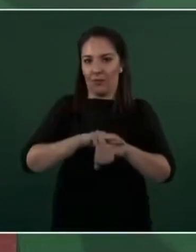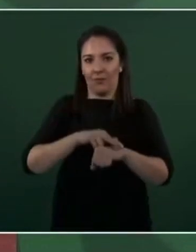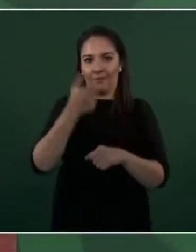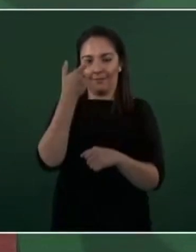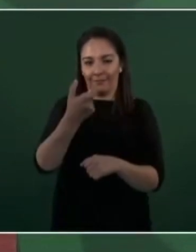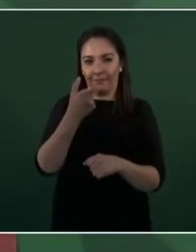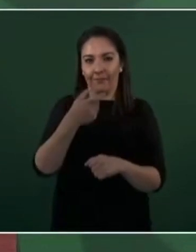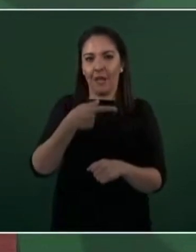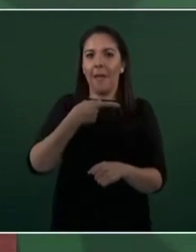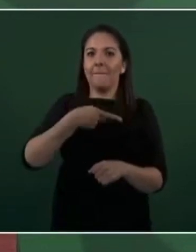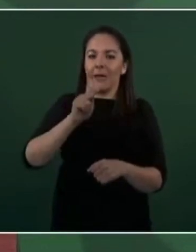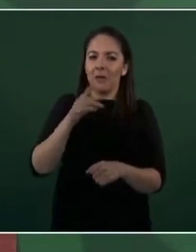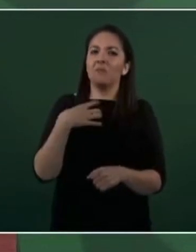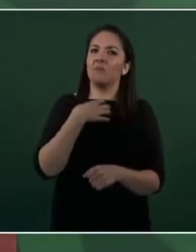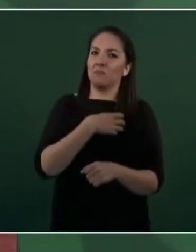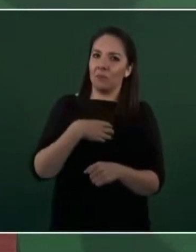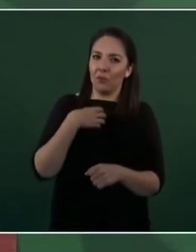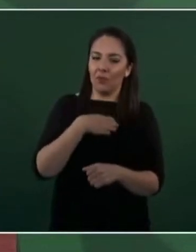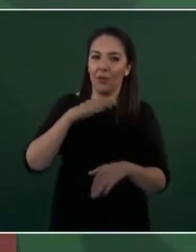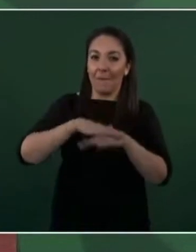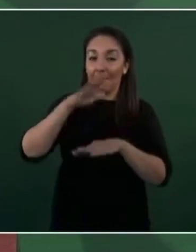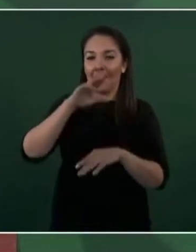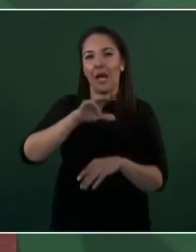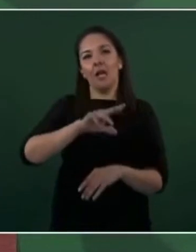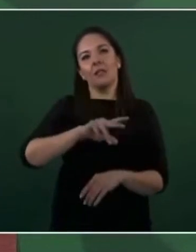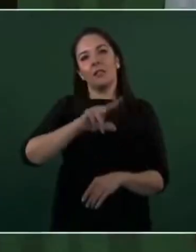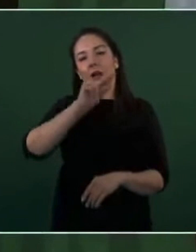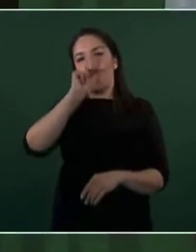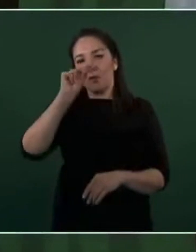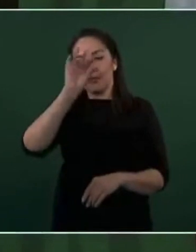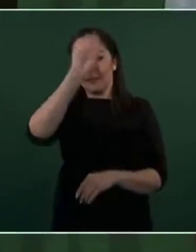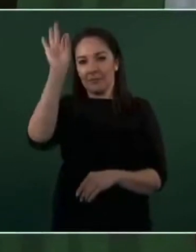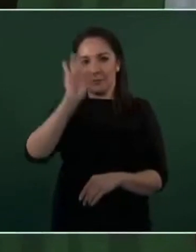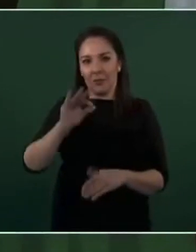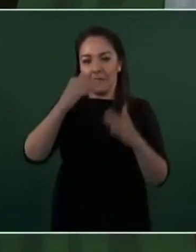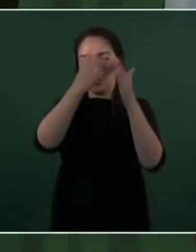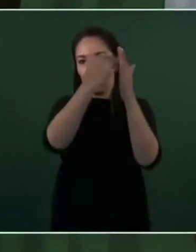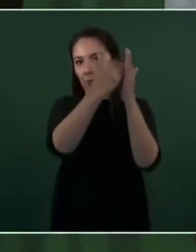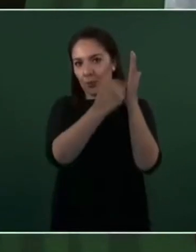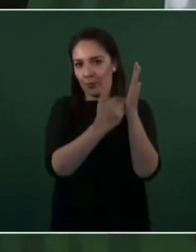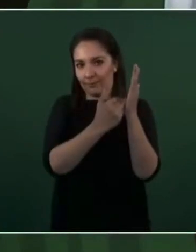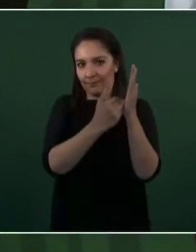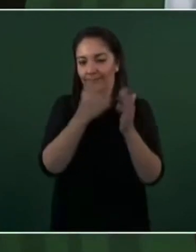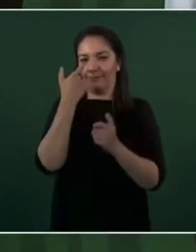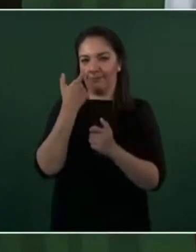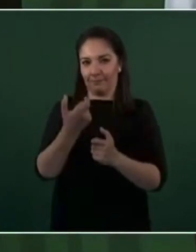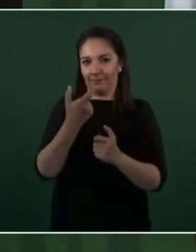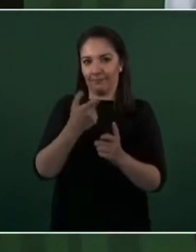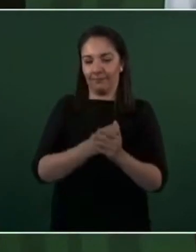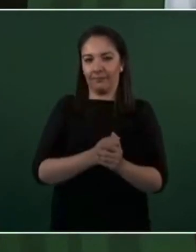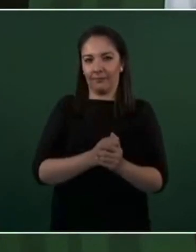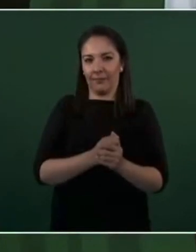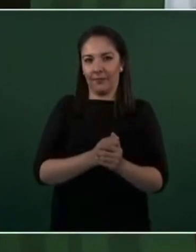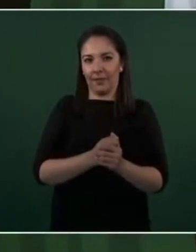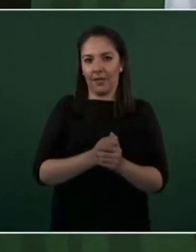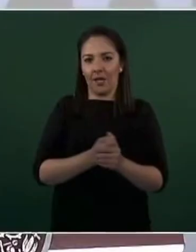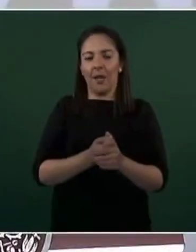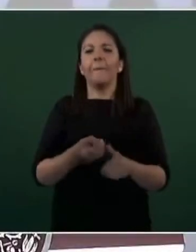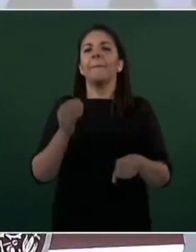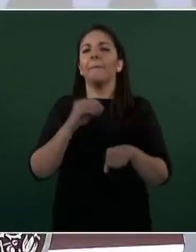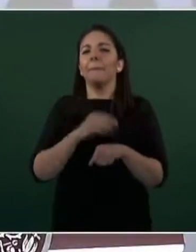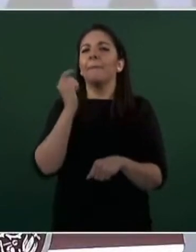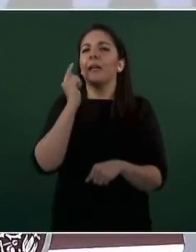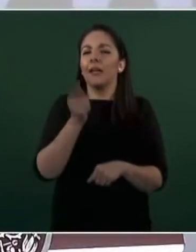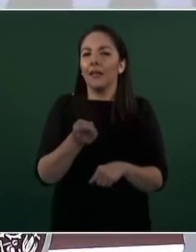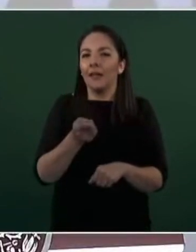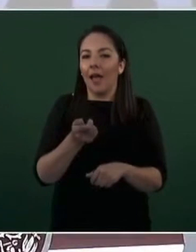que más del 80 por ciento está por abajo de ese precio. El precio no es para que todos se suban